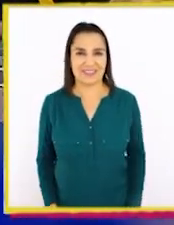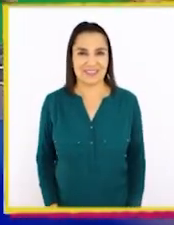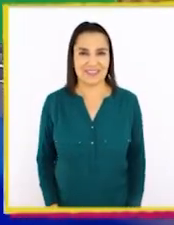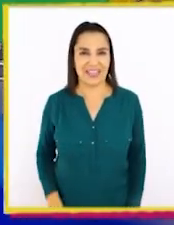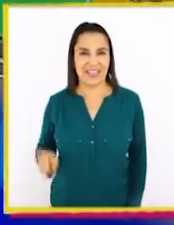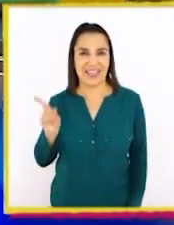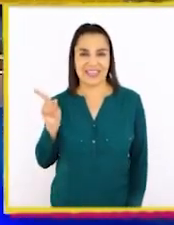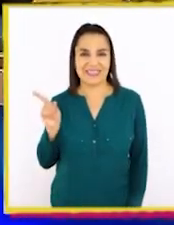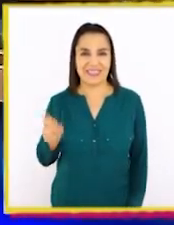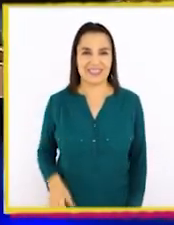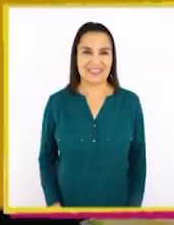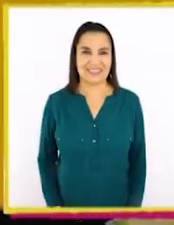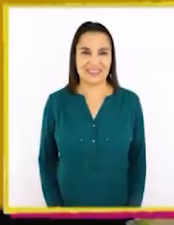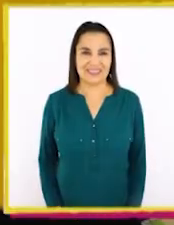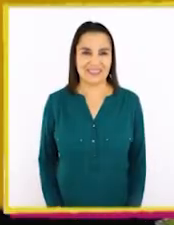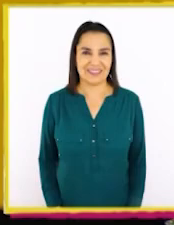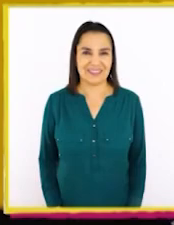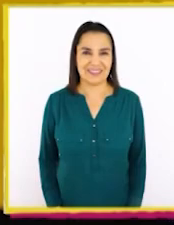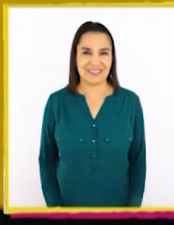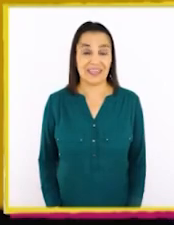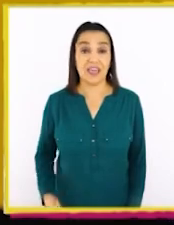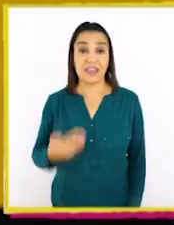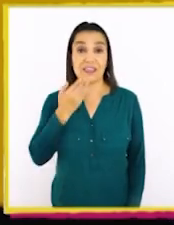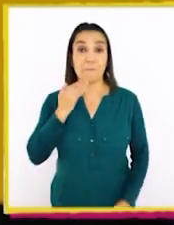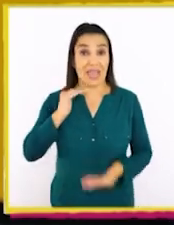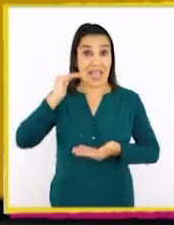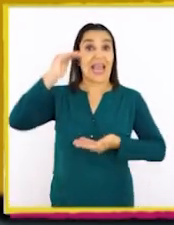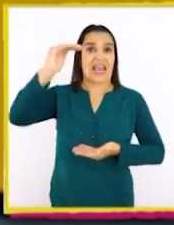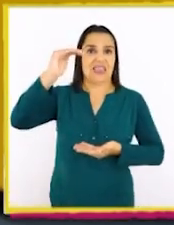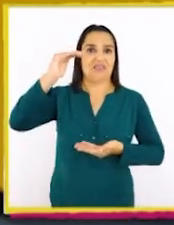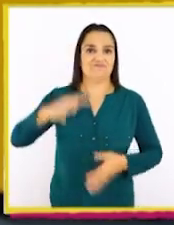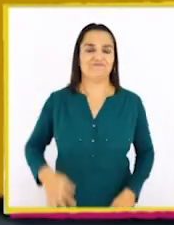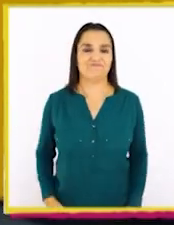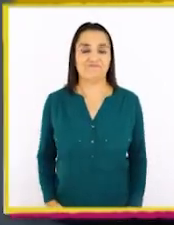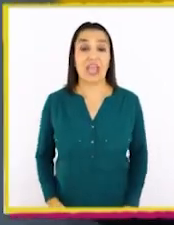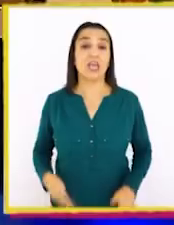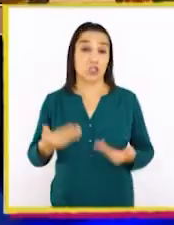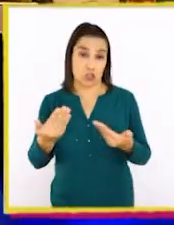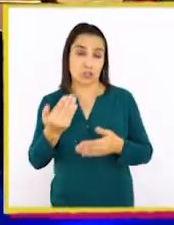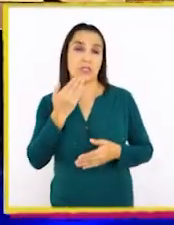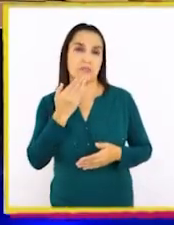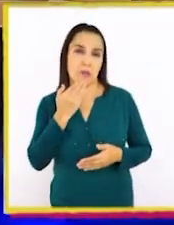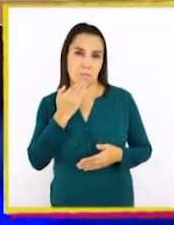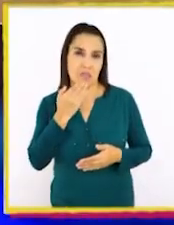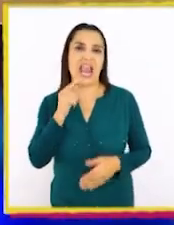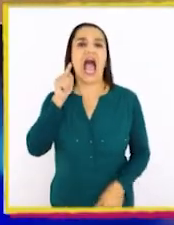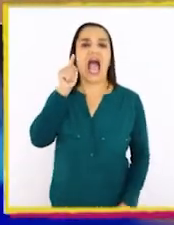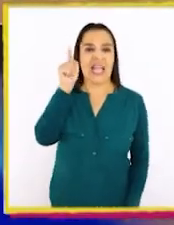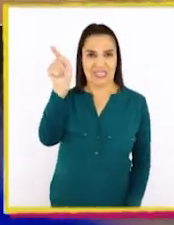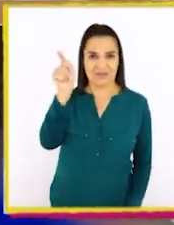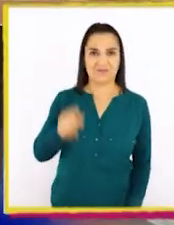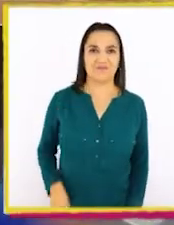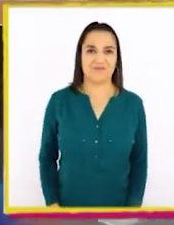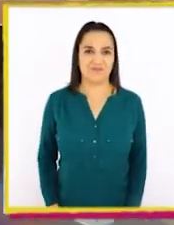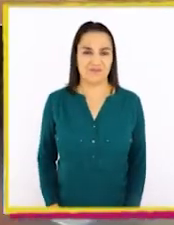este también es grande. Entonces, también va aquí.